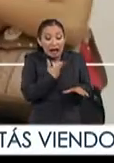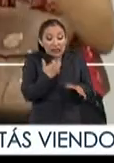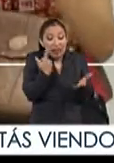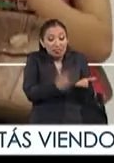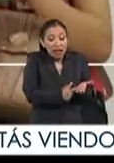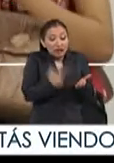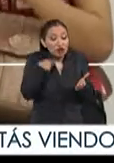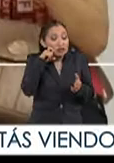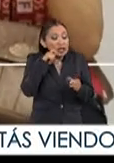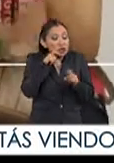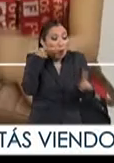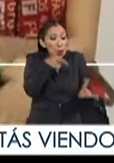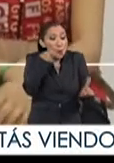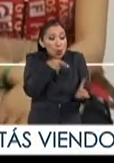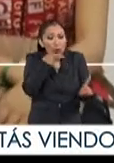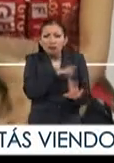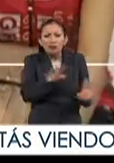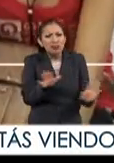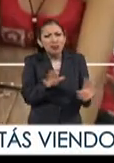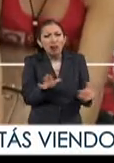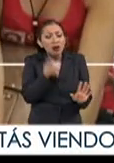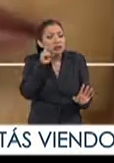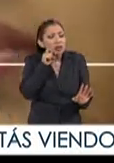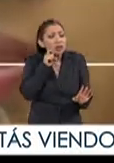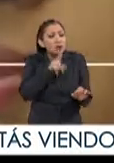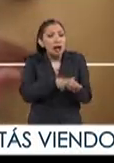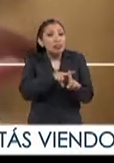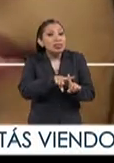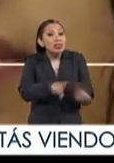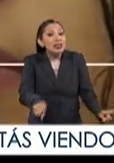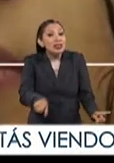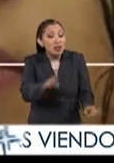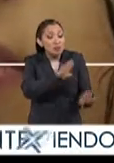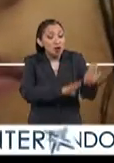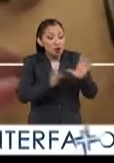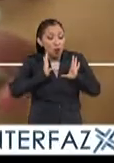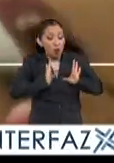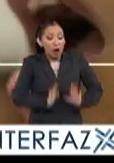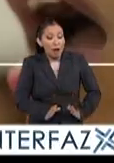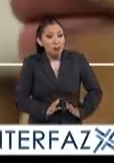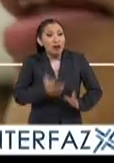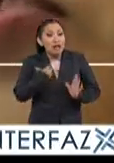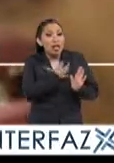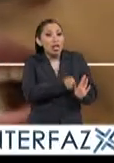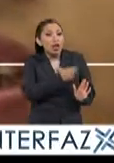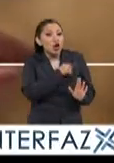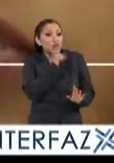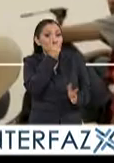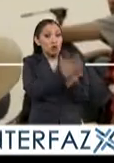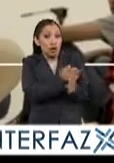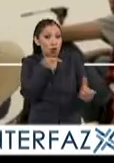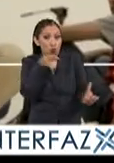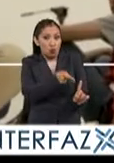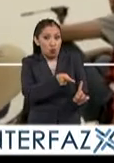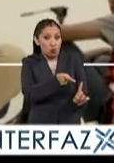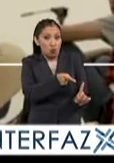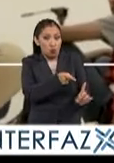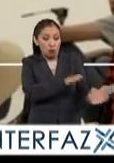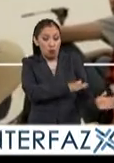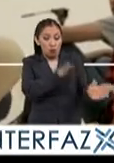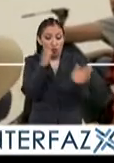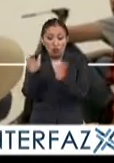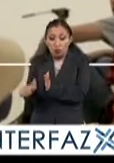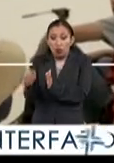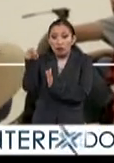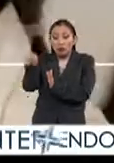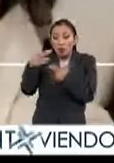lo sexual porque lo sexual es completamente biológico y reproductivo y el hecho de